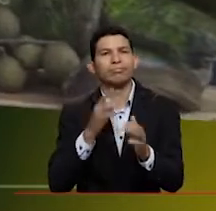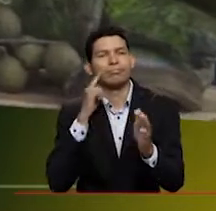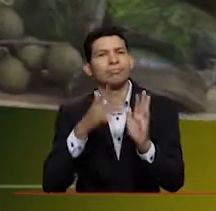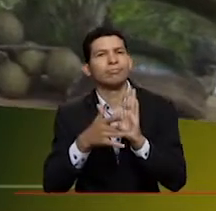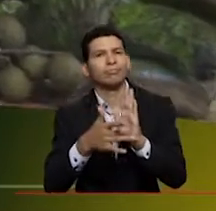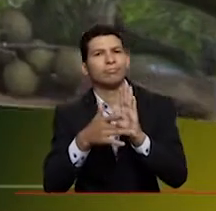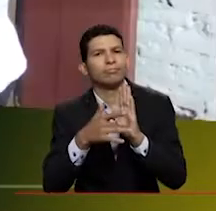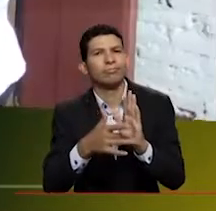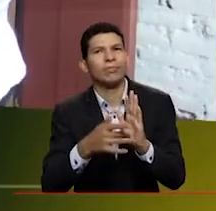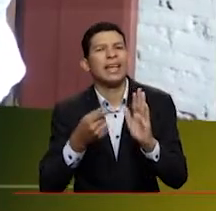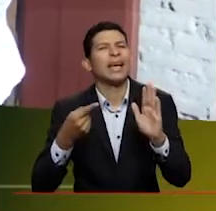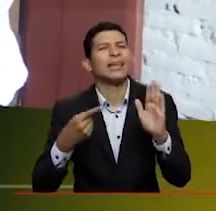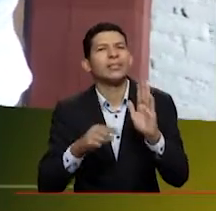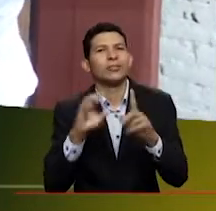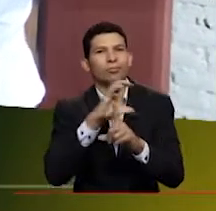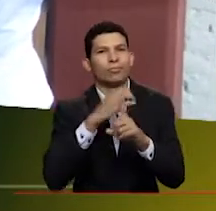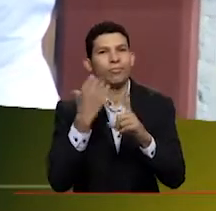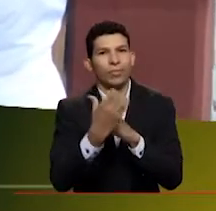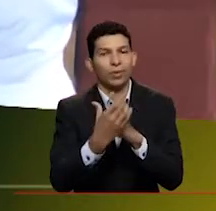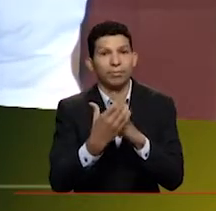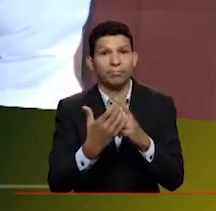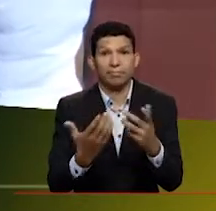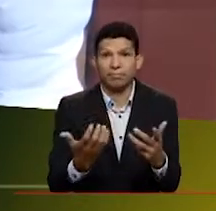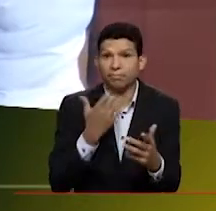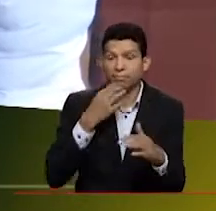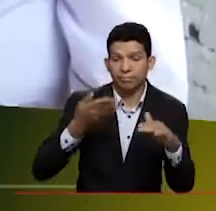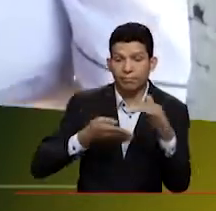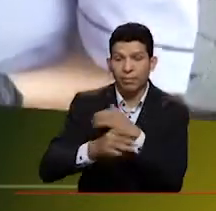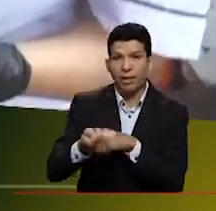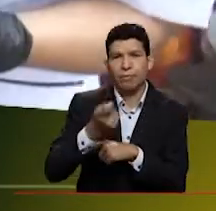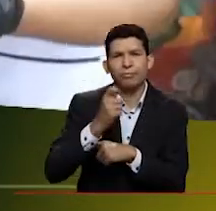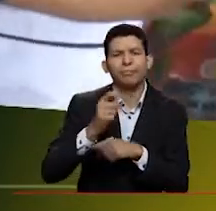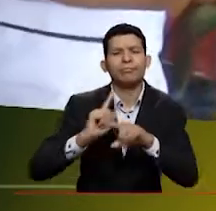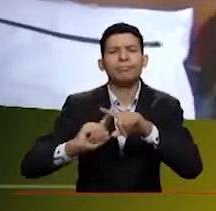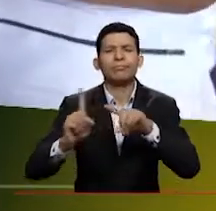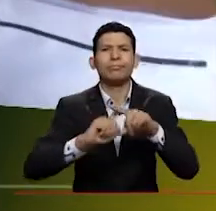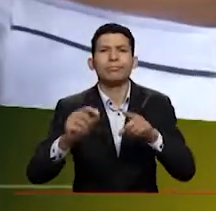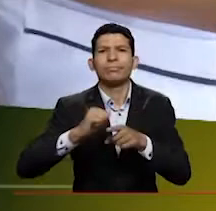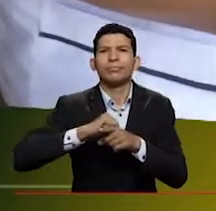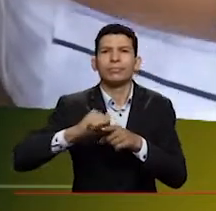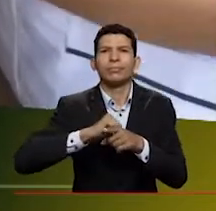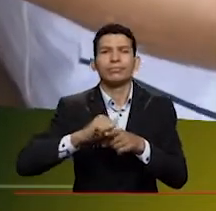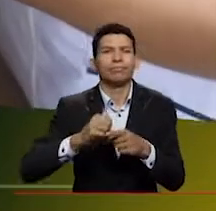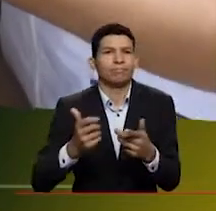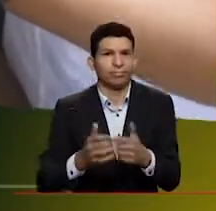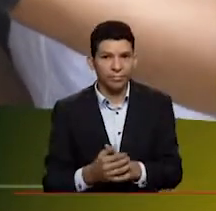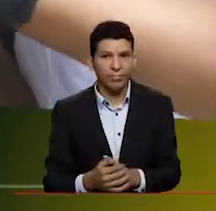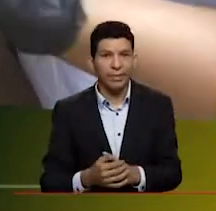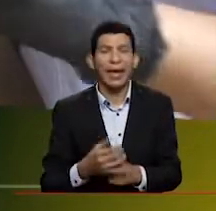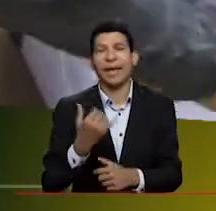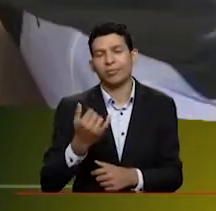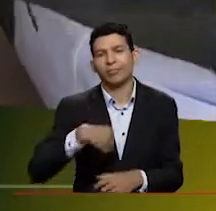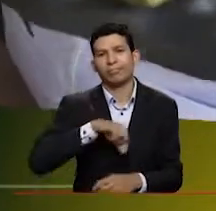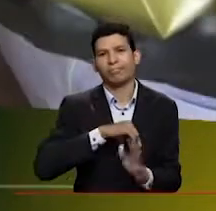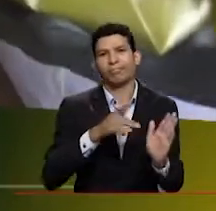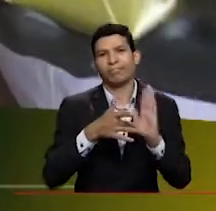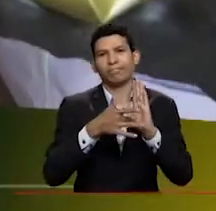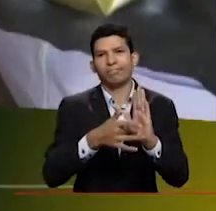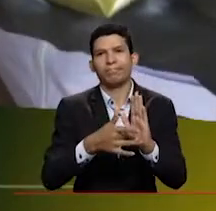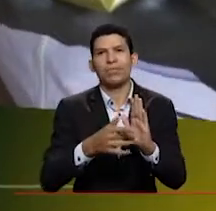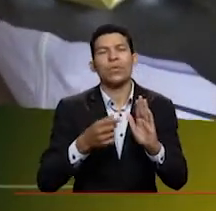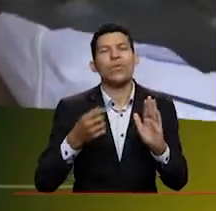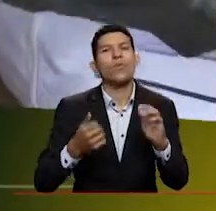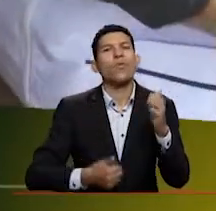muestras de lo que es la cultura. Entonces, por ejemplo, los pescadores tenemos diferentes prácticas y eso es lo que mostramos, de